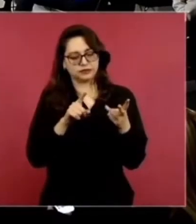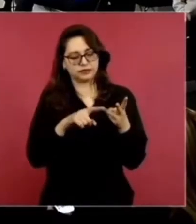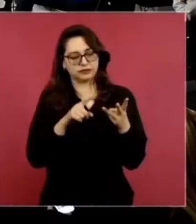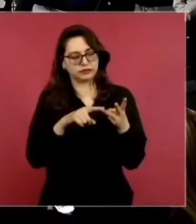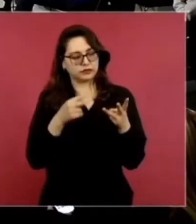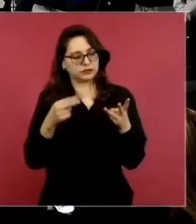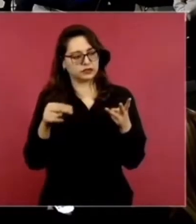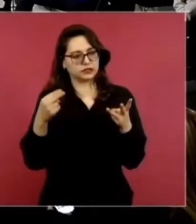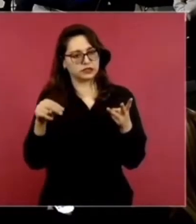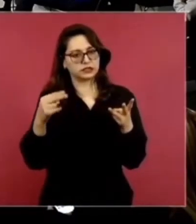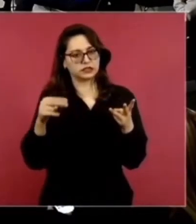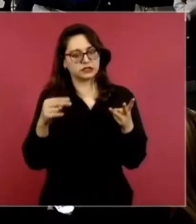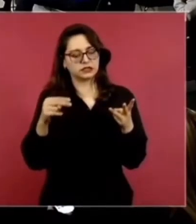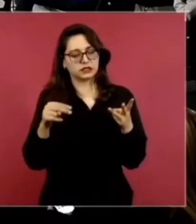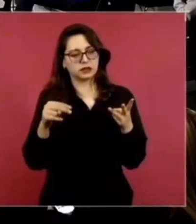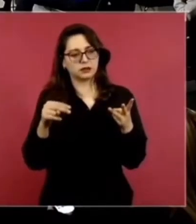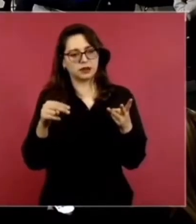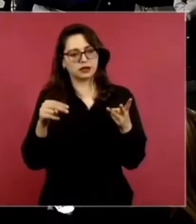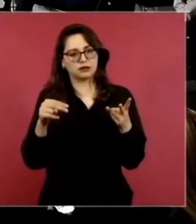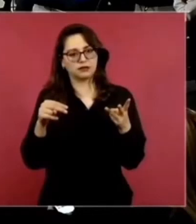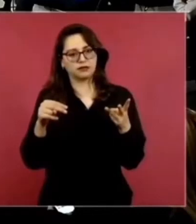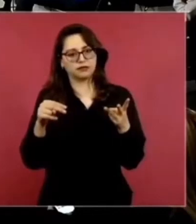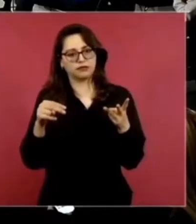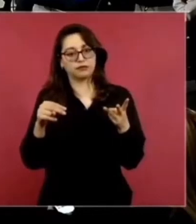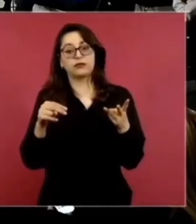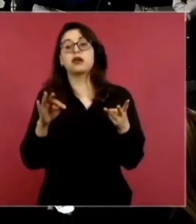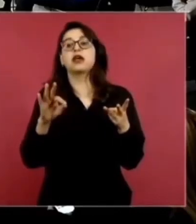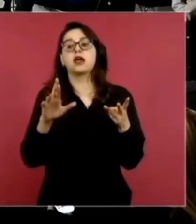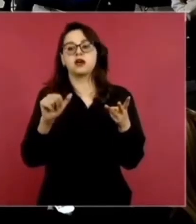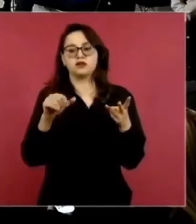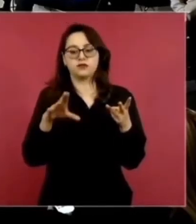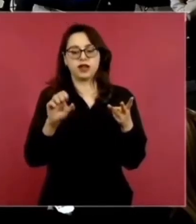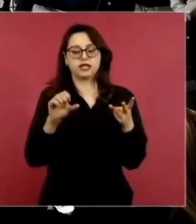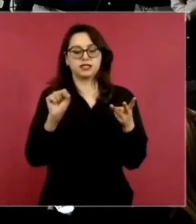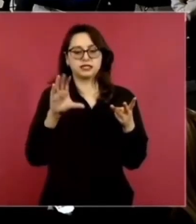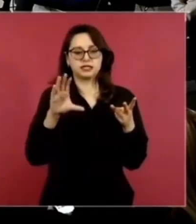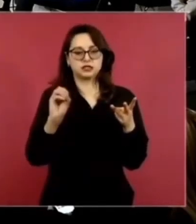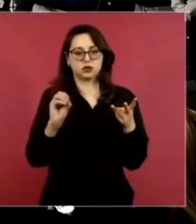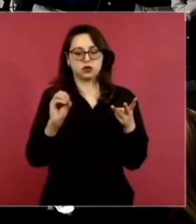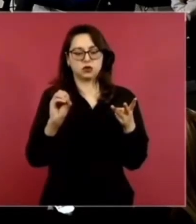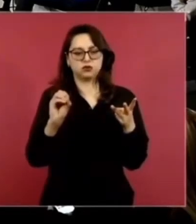Francisco Búldez.